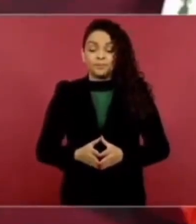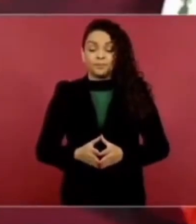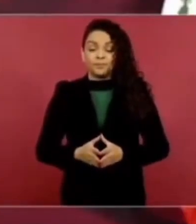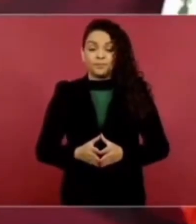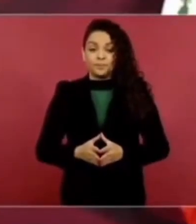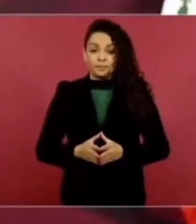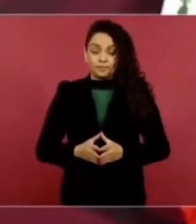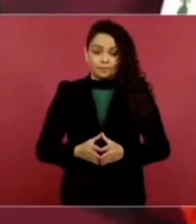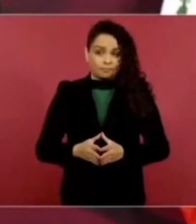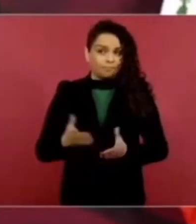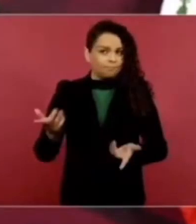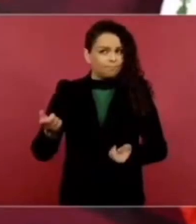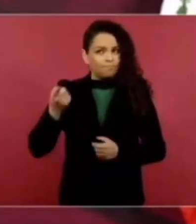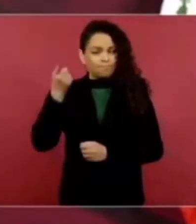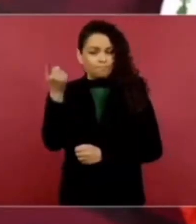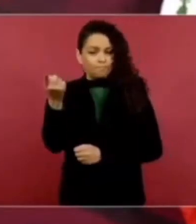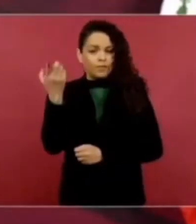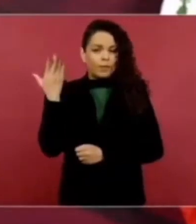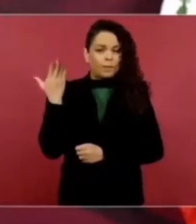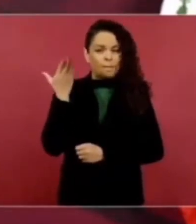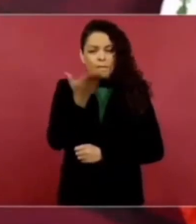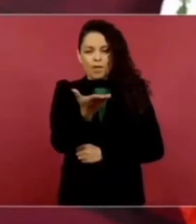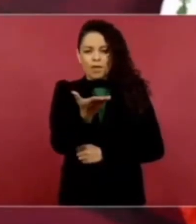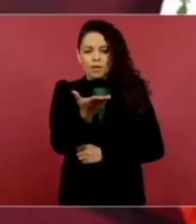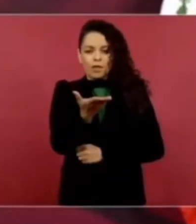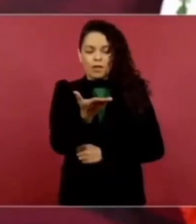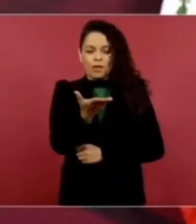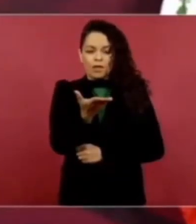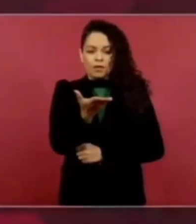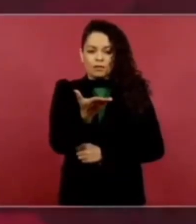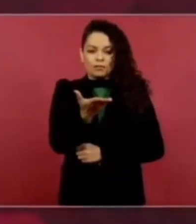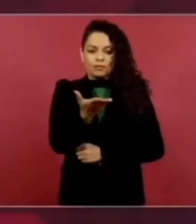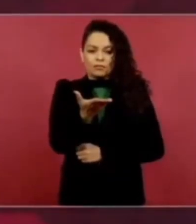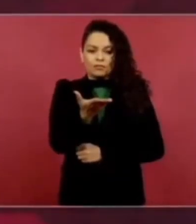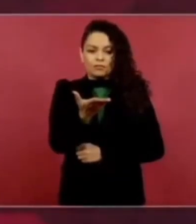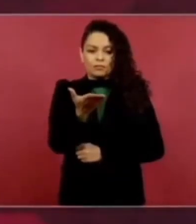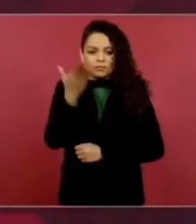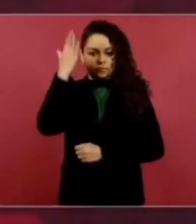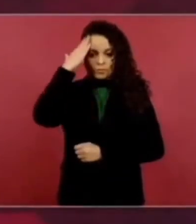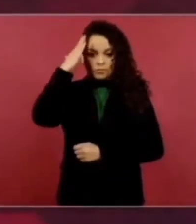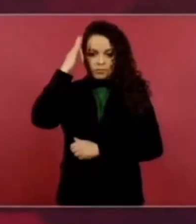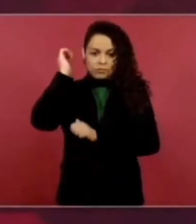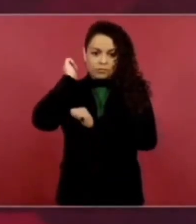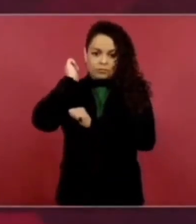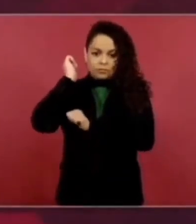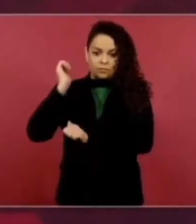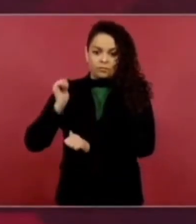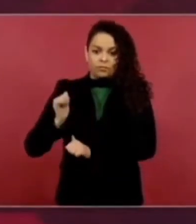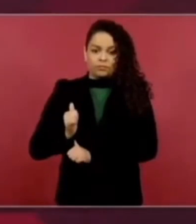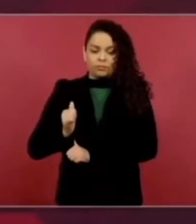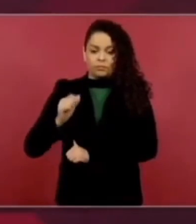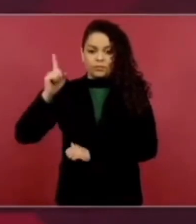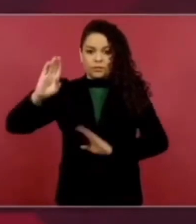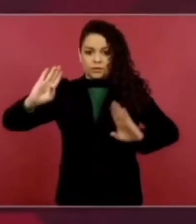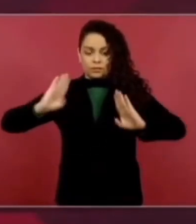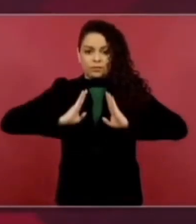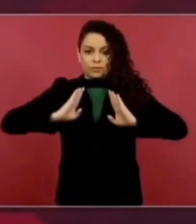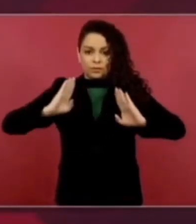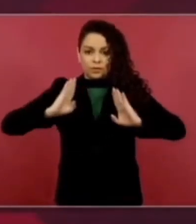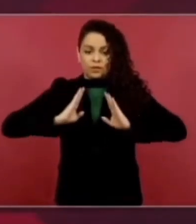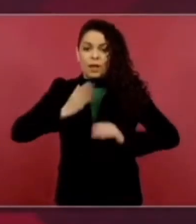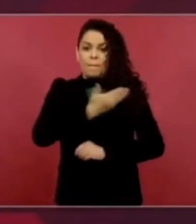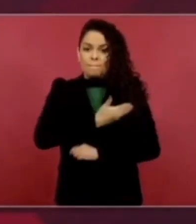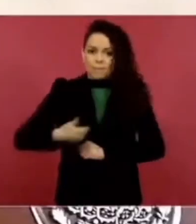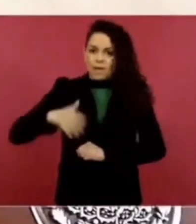mandos de la defensa que entreguen toda la información sobre la